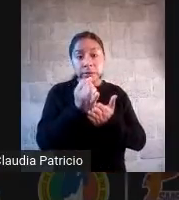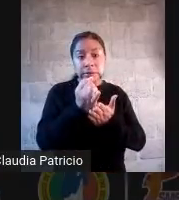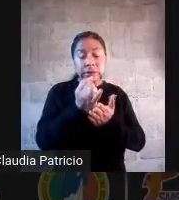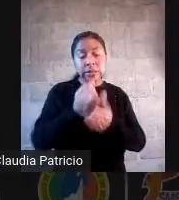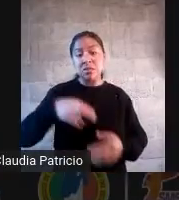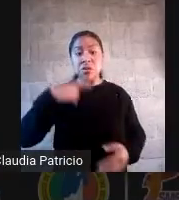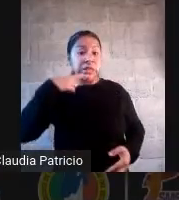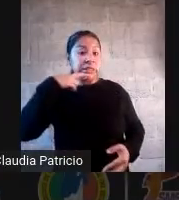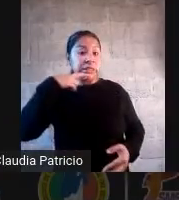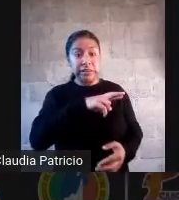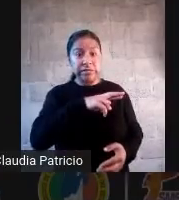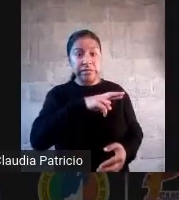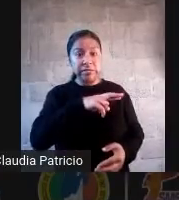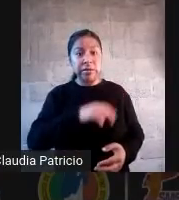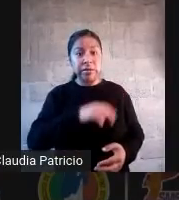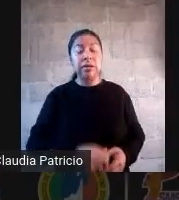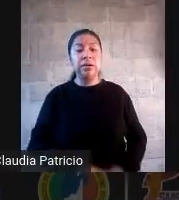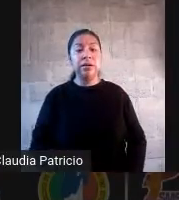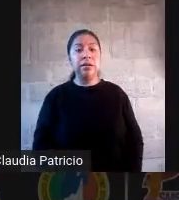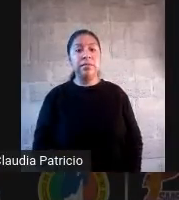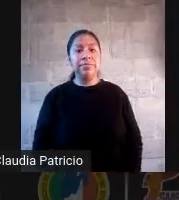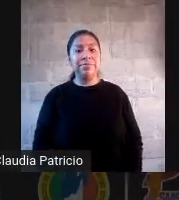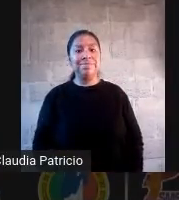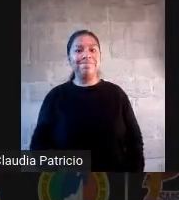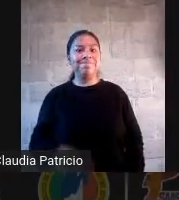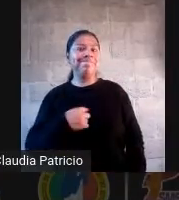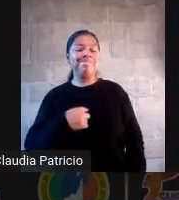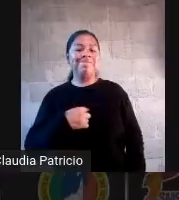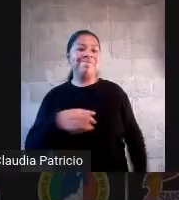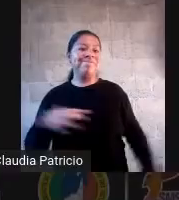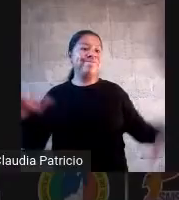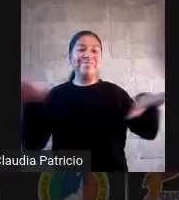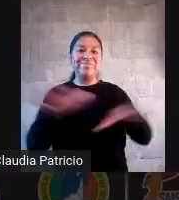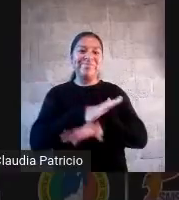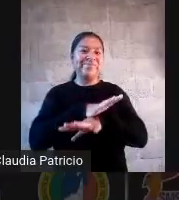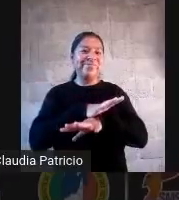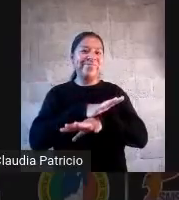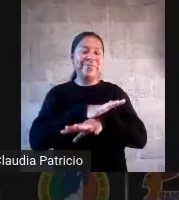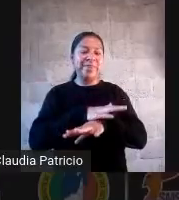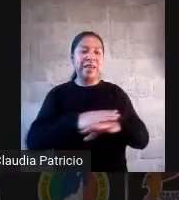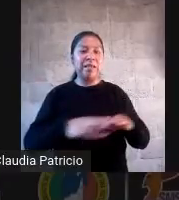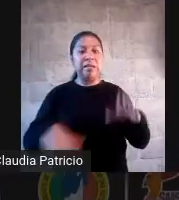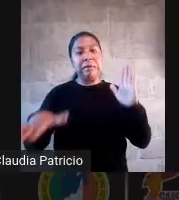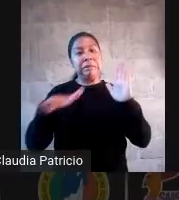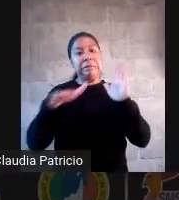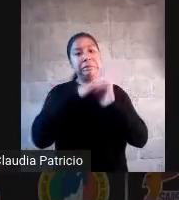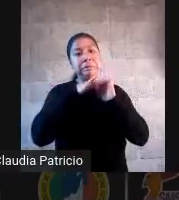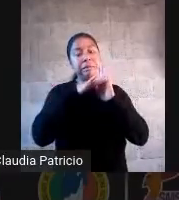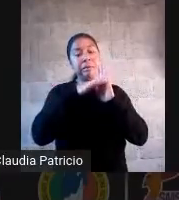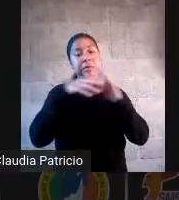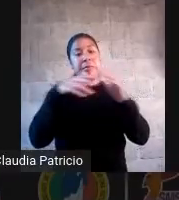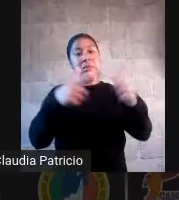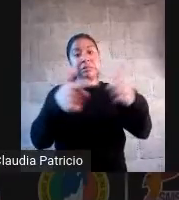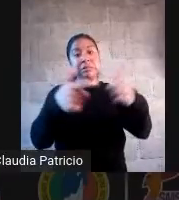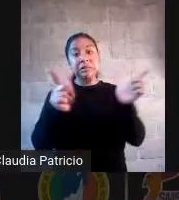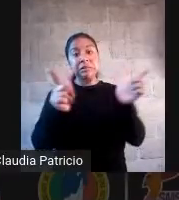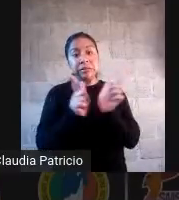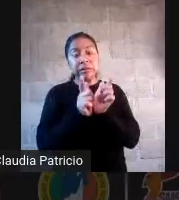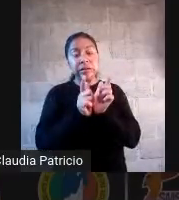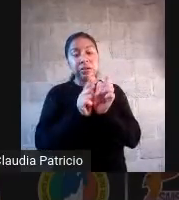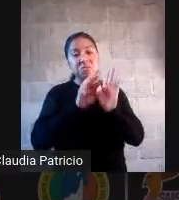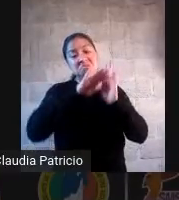a ver, yo no voy a poder cambiar que la mitad de mi grupo sacó, a lo mejor por abajo de la media, o